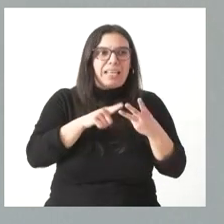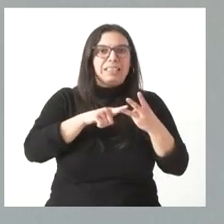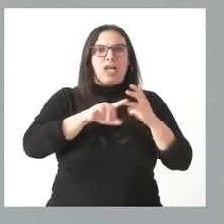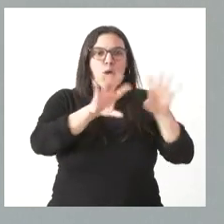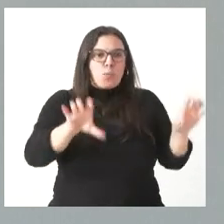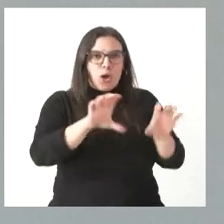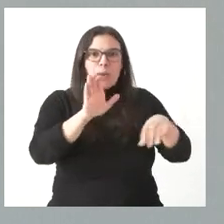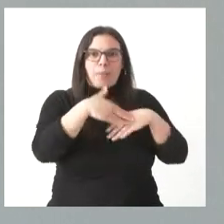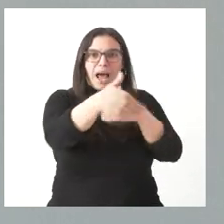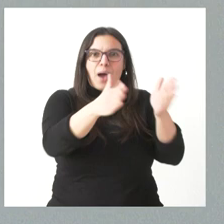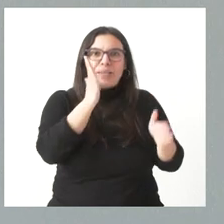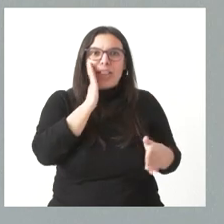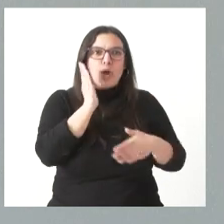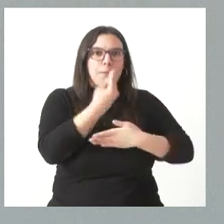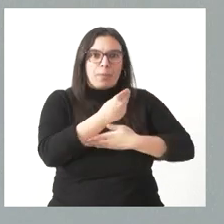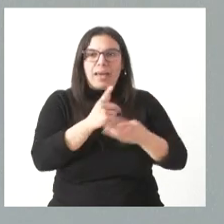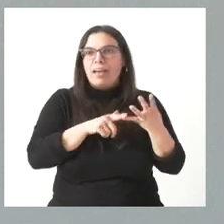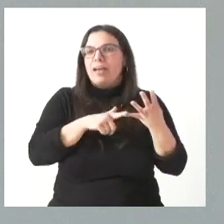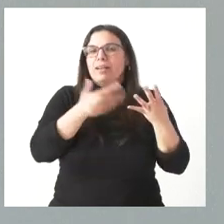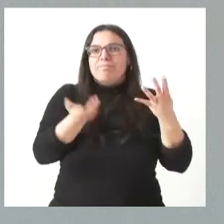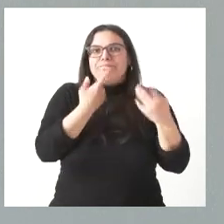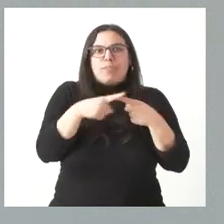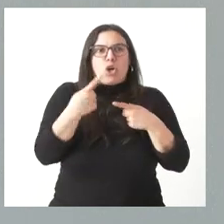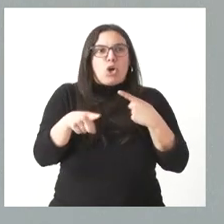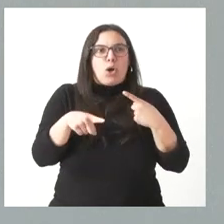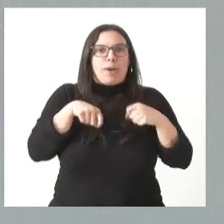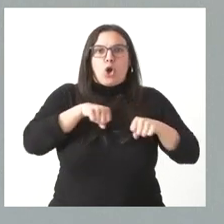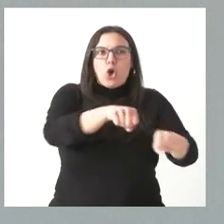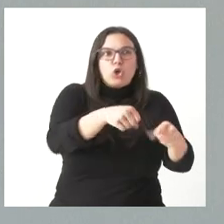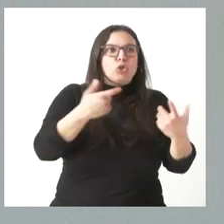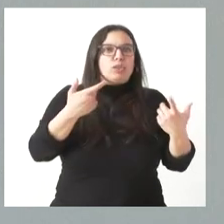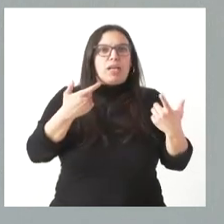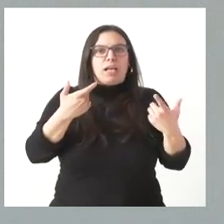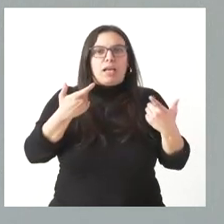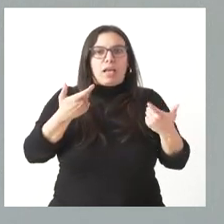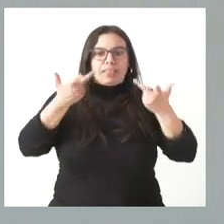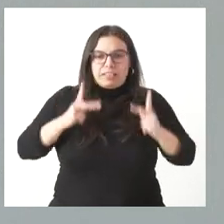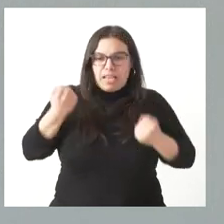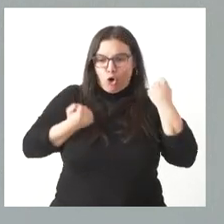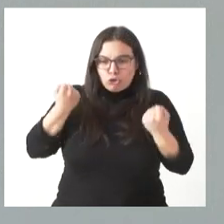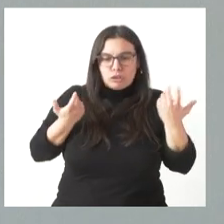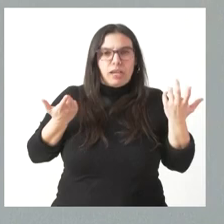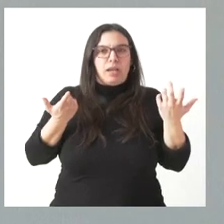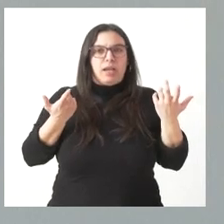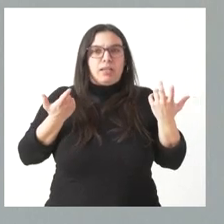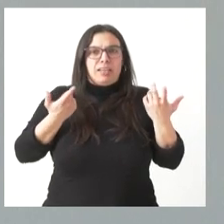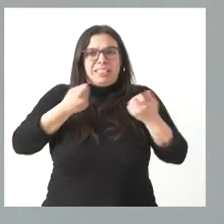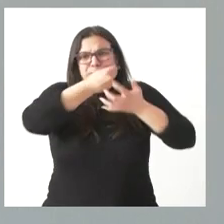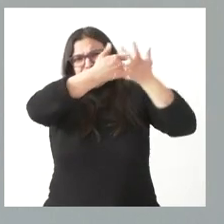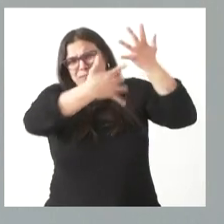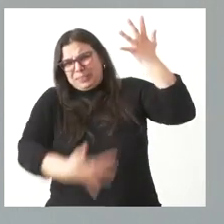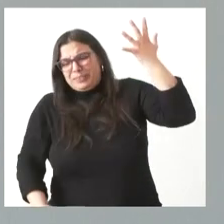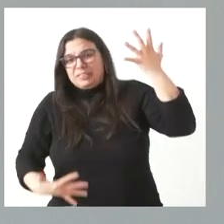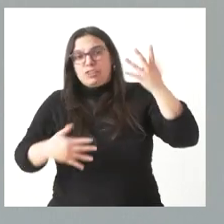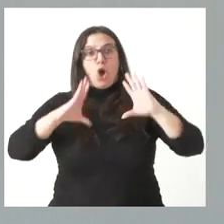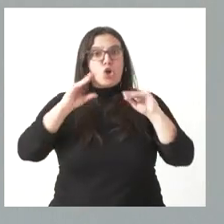la habitación del recién nacido, que compren el cochecillo o la silla de la seguridad para el coche, etcétera, etcétera, un listado muy amplio, o